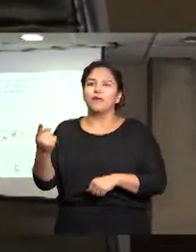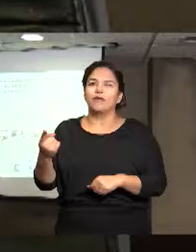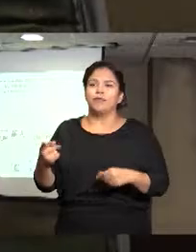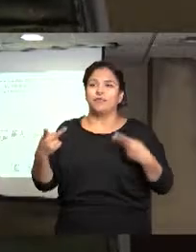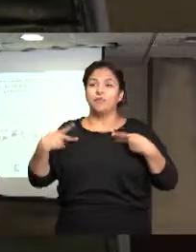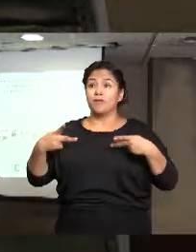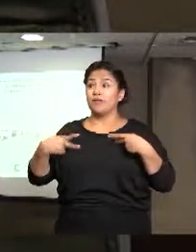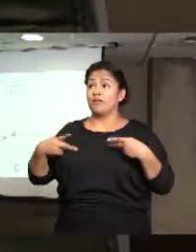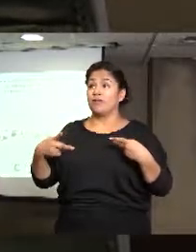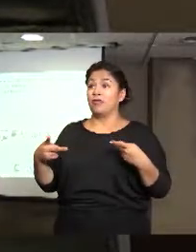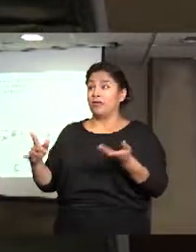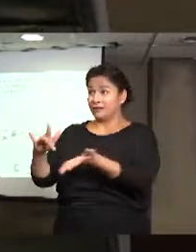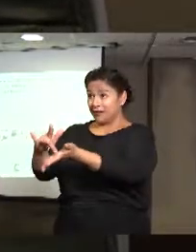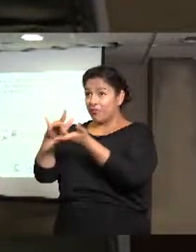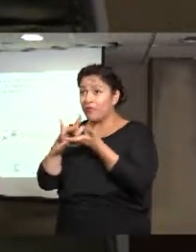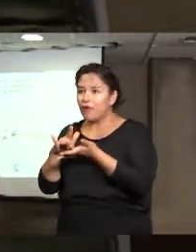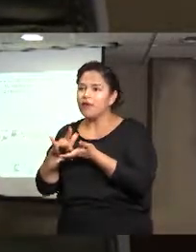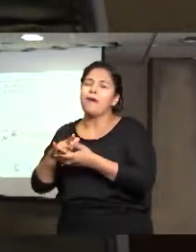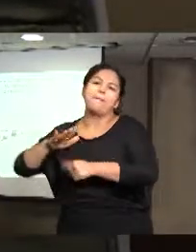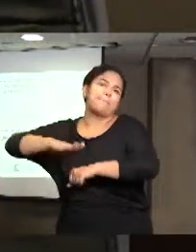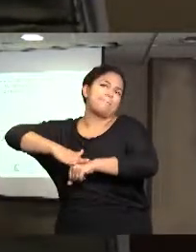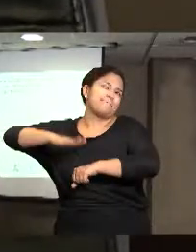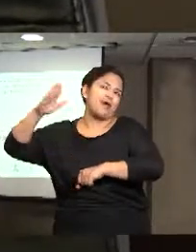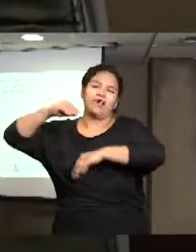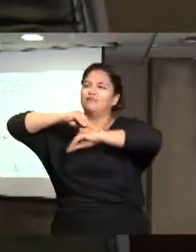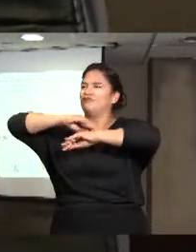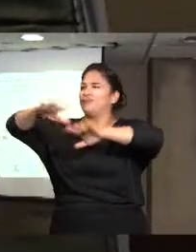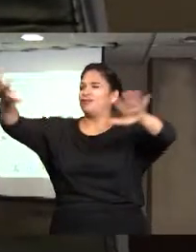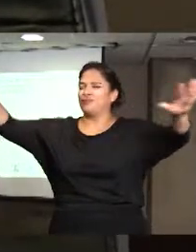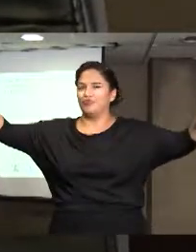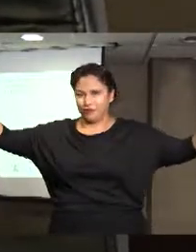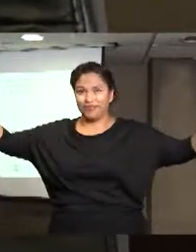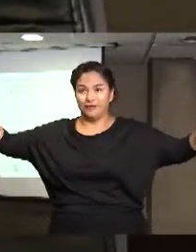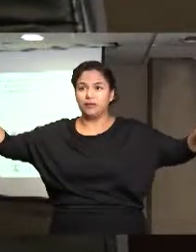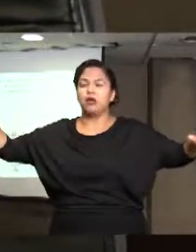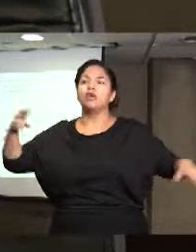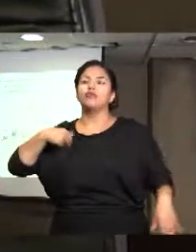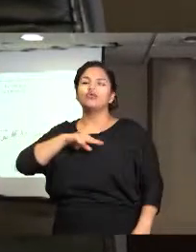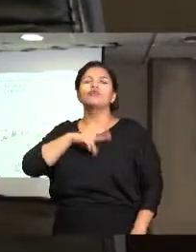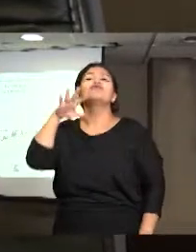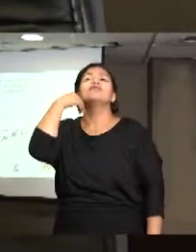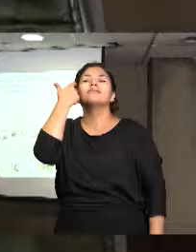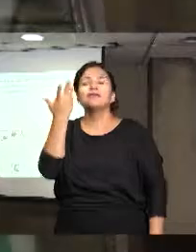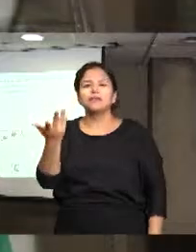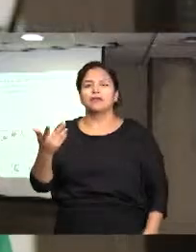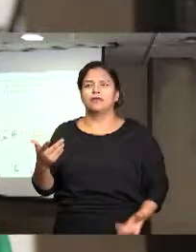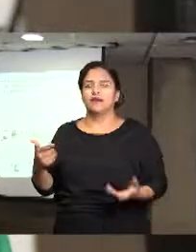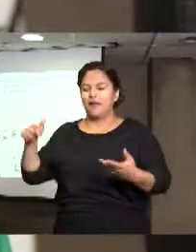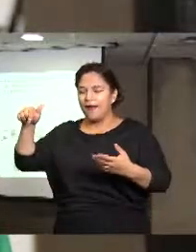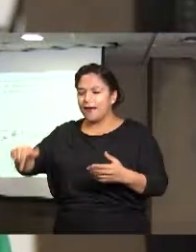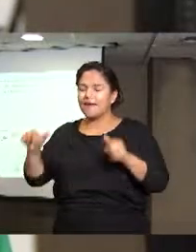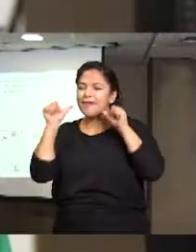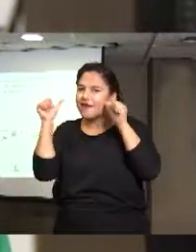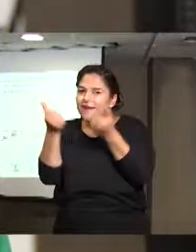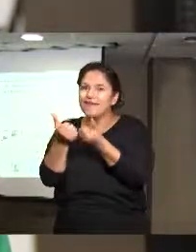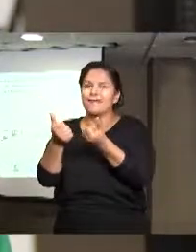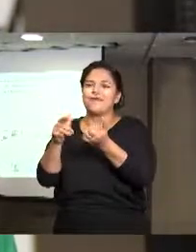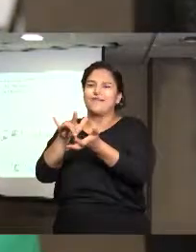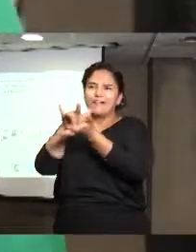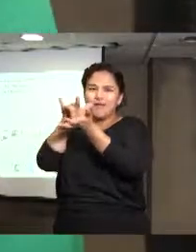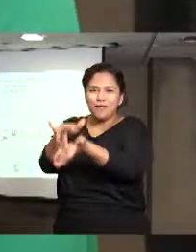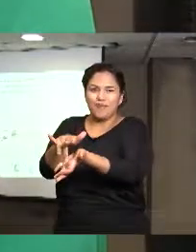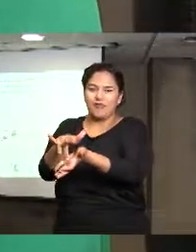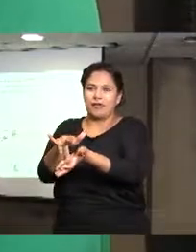participación y con el apoyo de ustedes para la difusión de estas acciones. Lo que queremos como aliados, como organizados es que sea